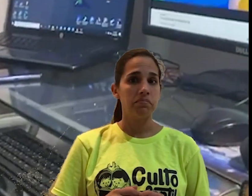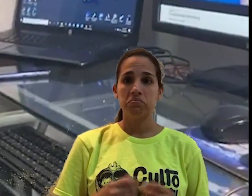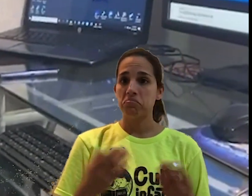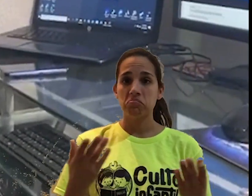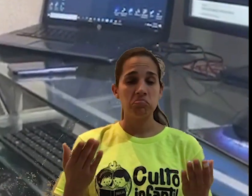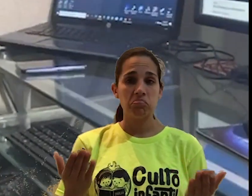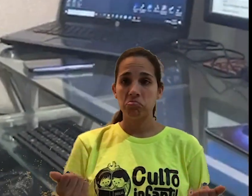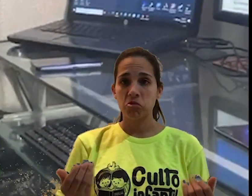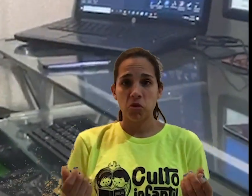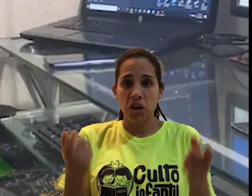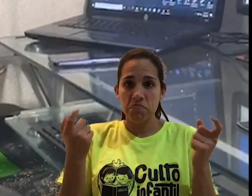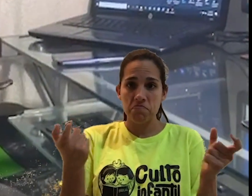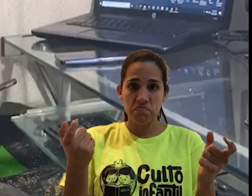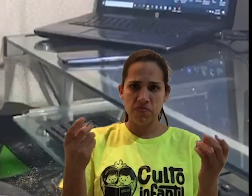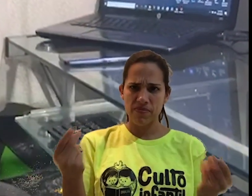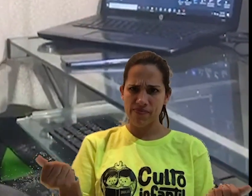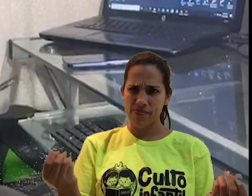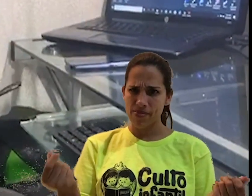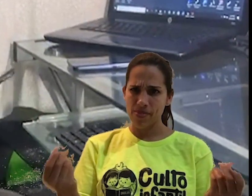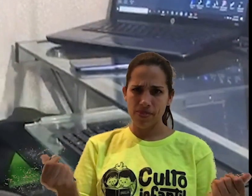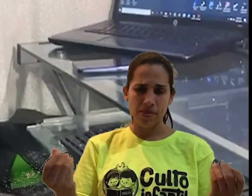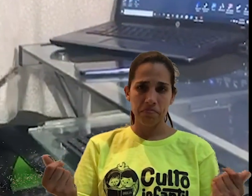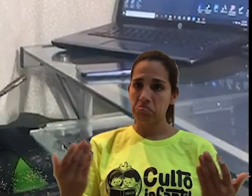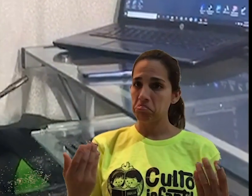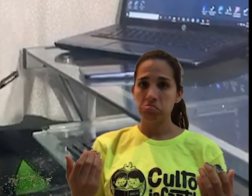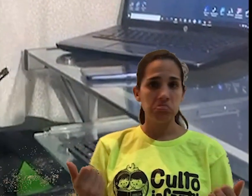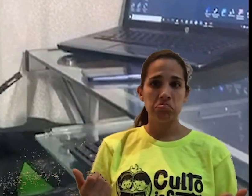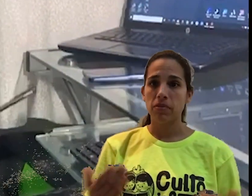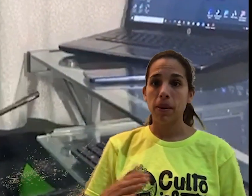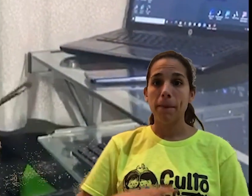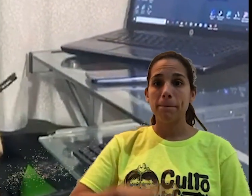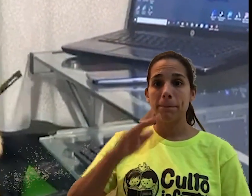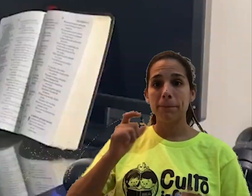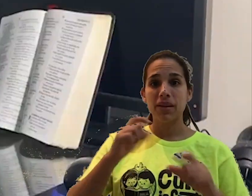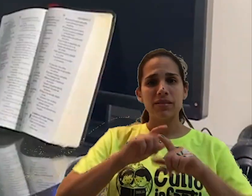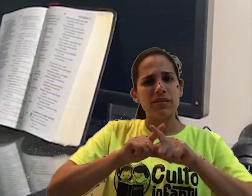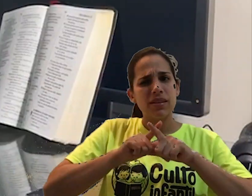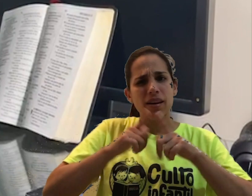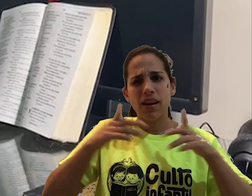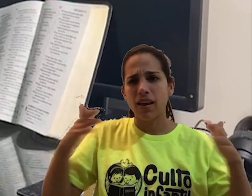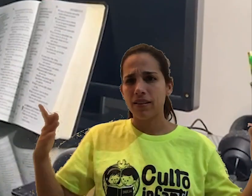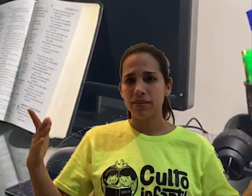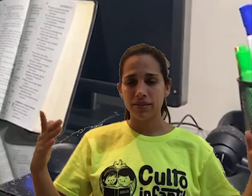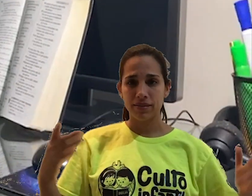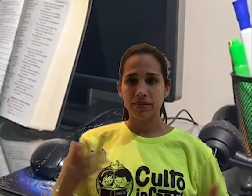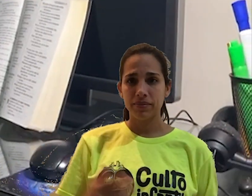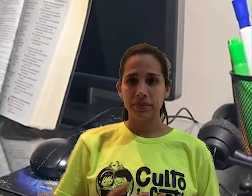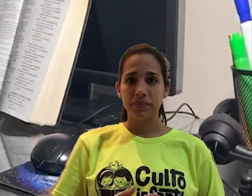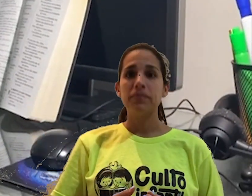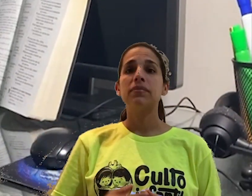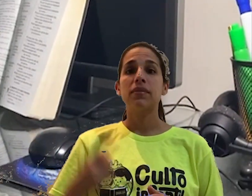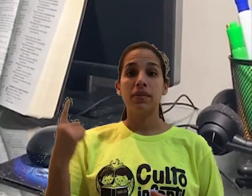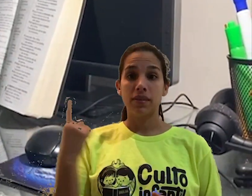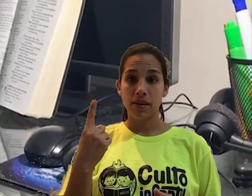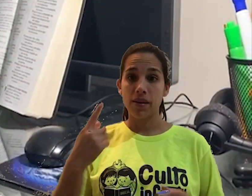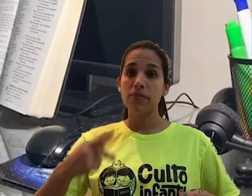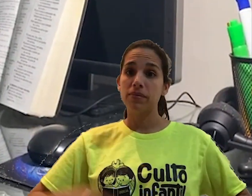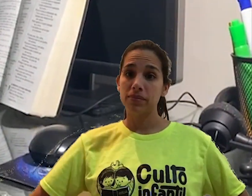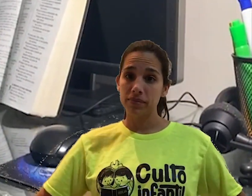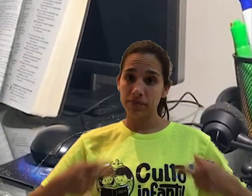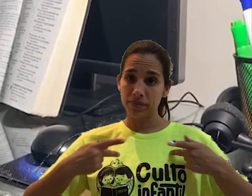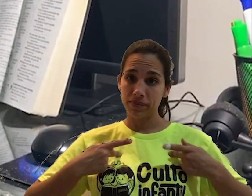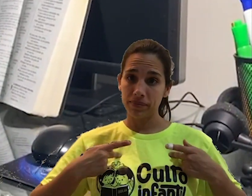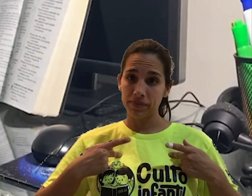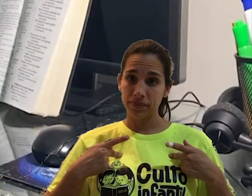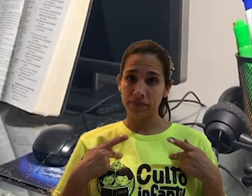no hay riqueza más grande que vivir